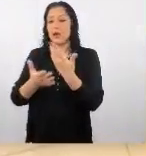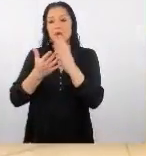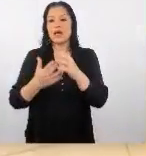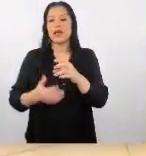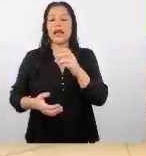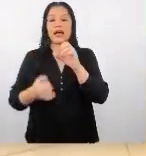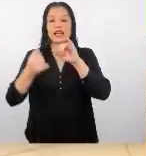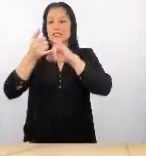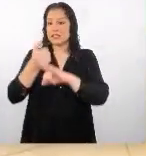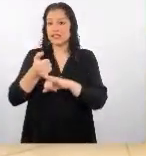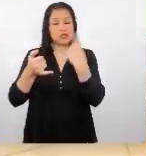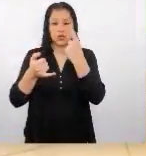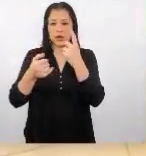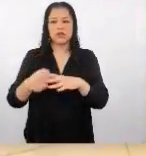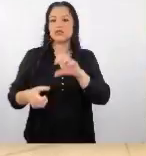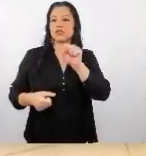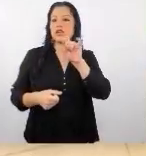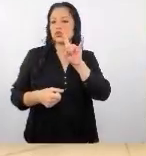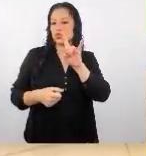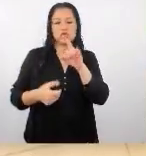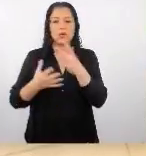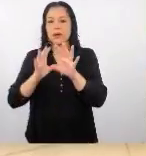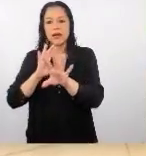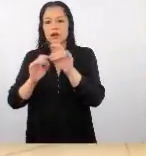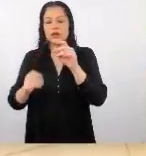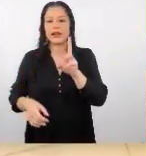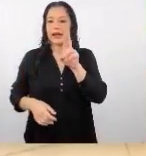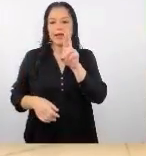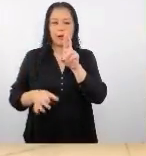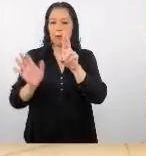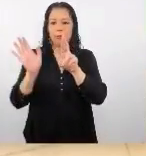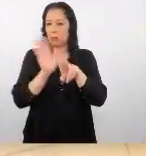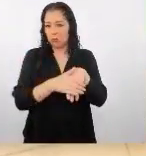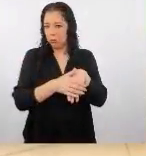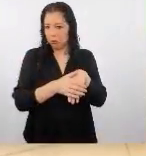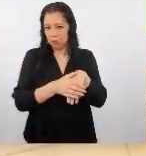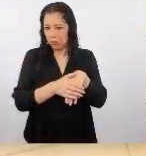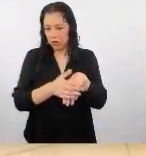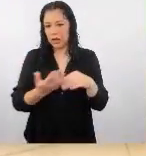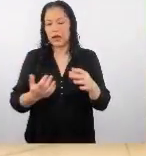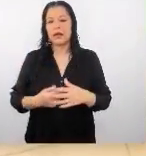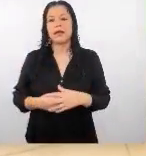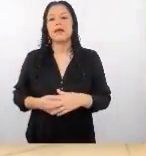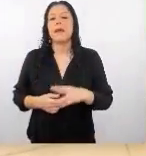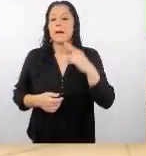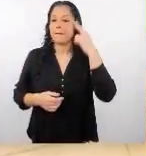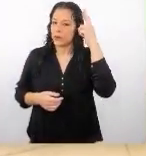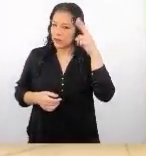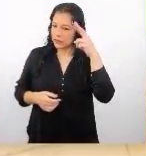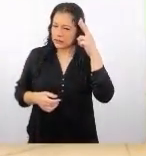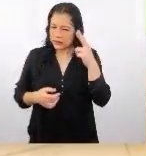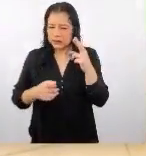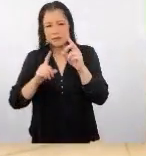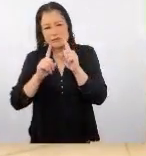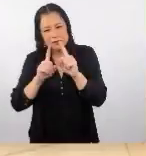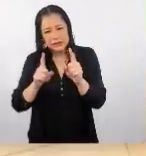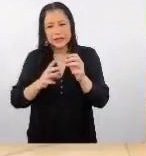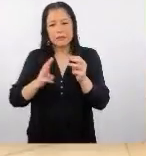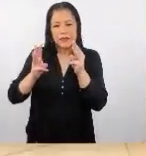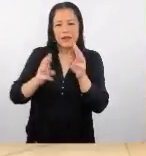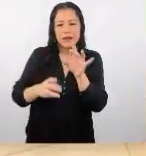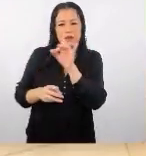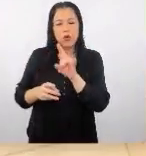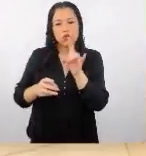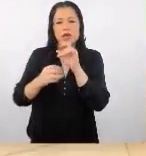ellos usan la SU no van a encontrar la R no existe la R entonces por ese tipo de manera de manejar